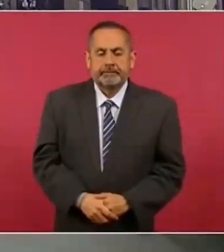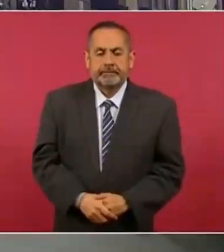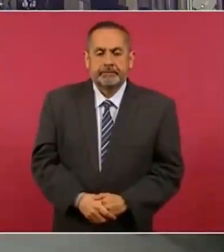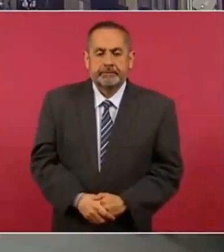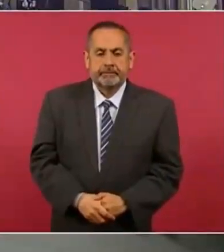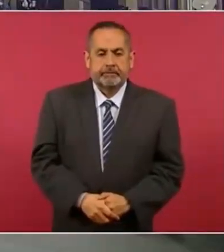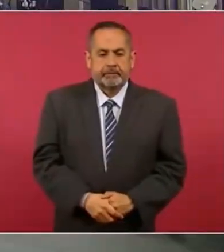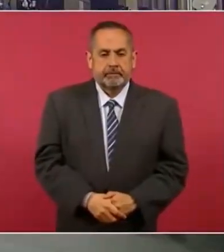Sí, ¿cómo no?